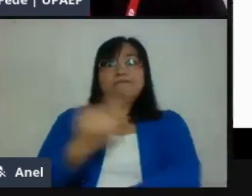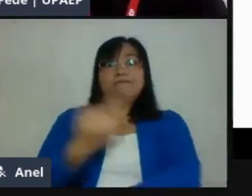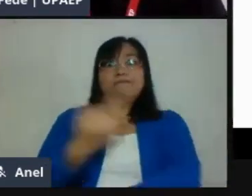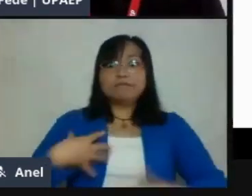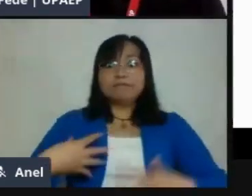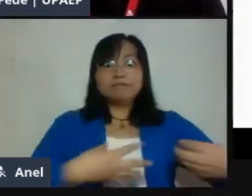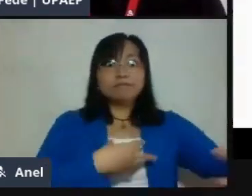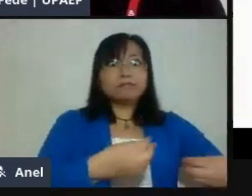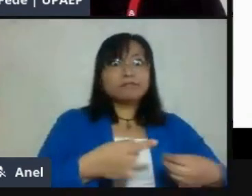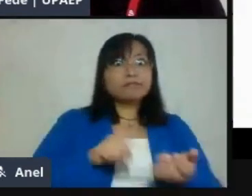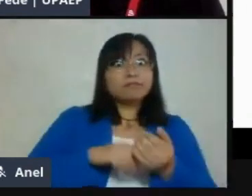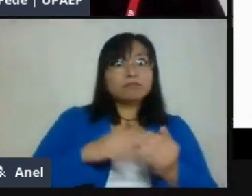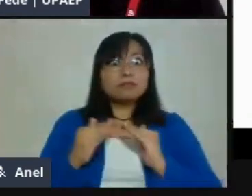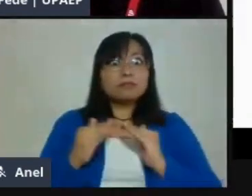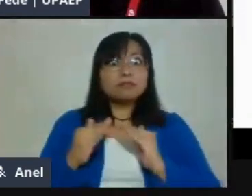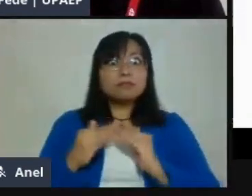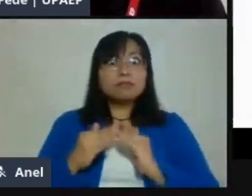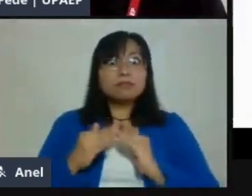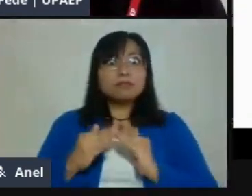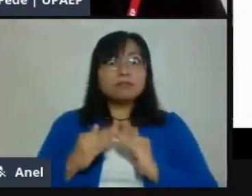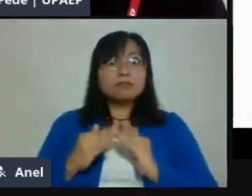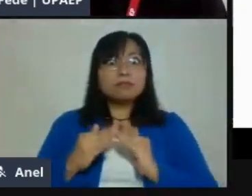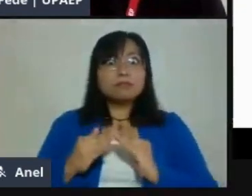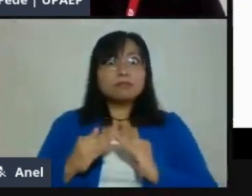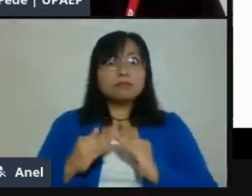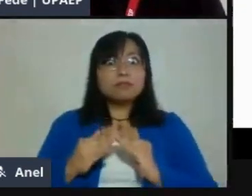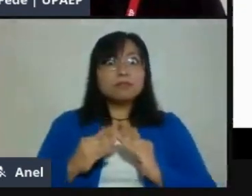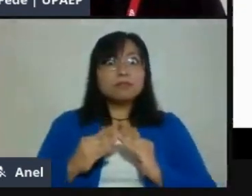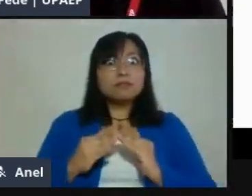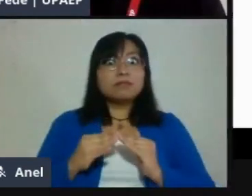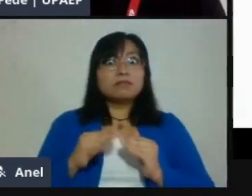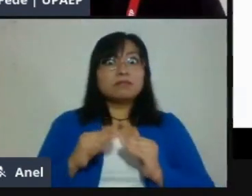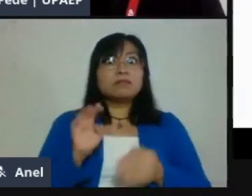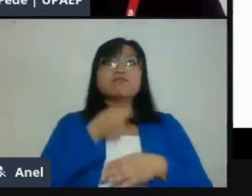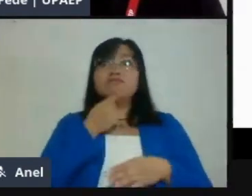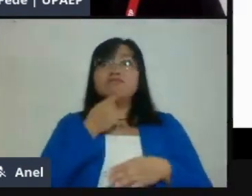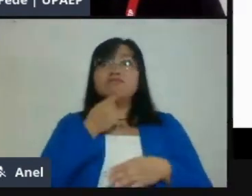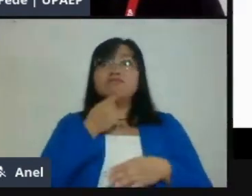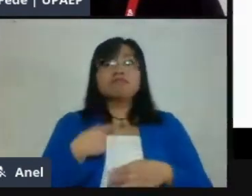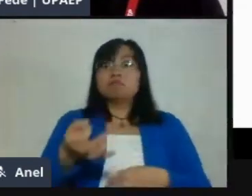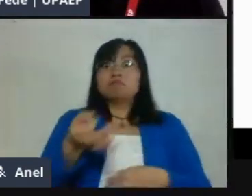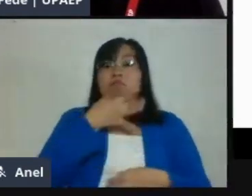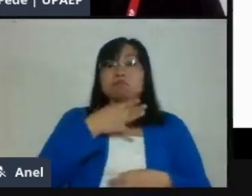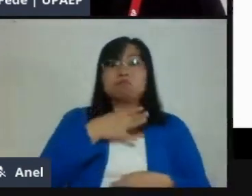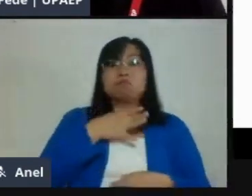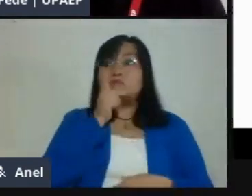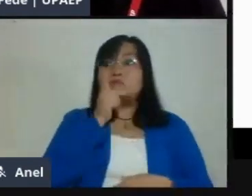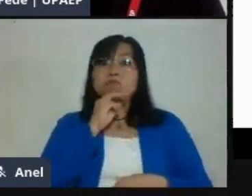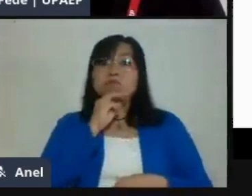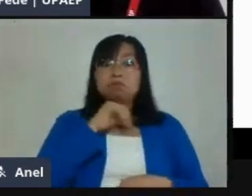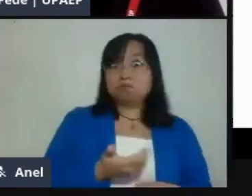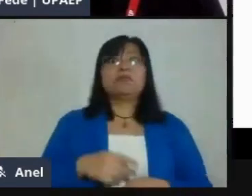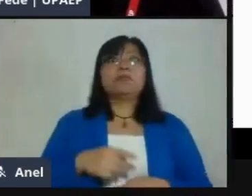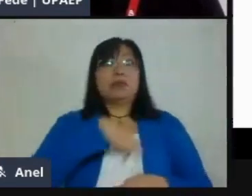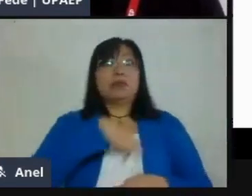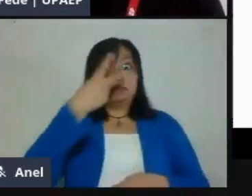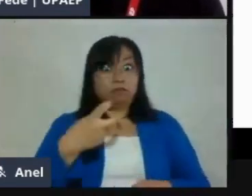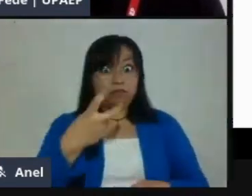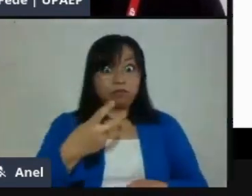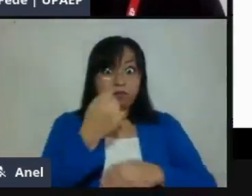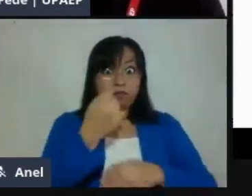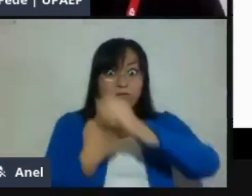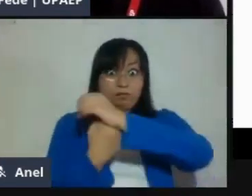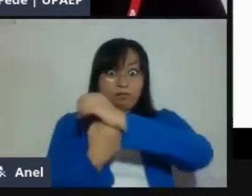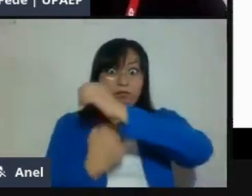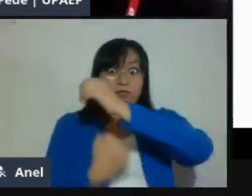Número dos, definir los alcances. Entonces, nosotros consideramos que al inicio necesitamos limitar las herramientas